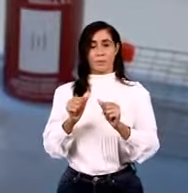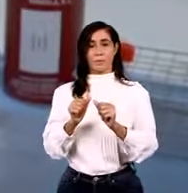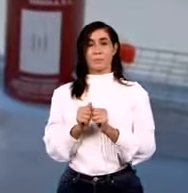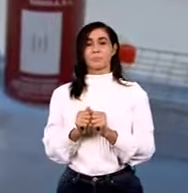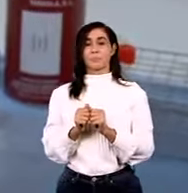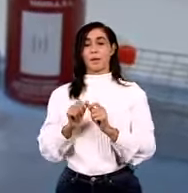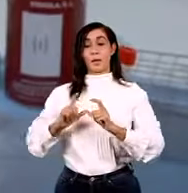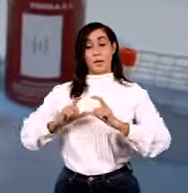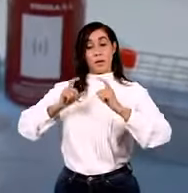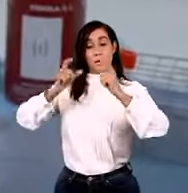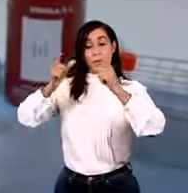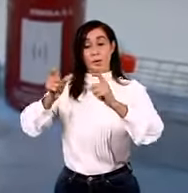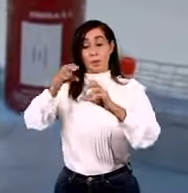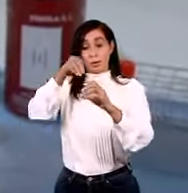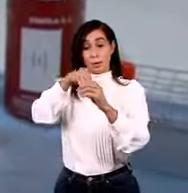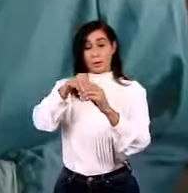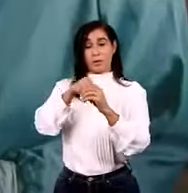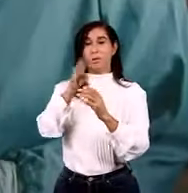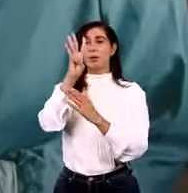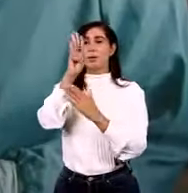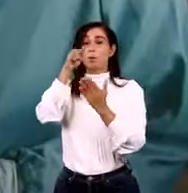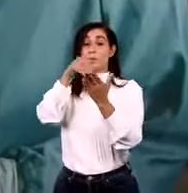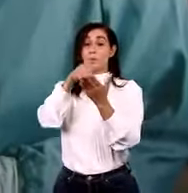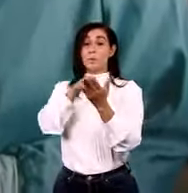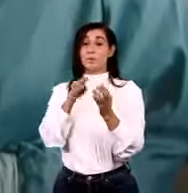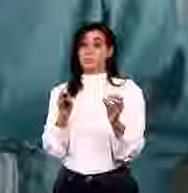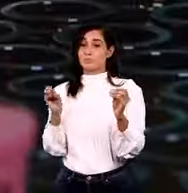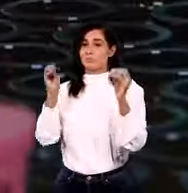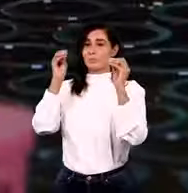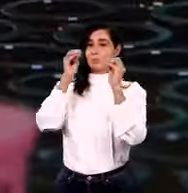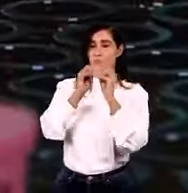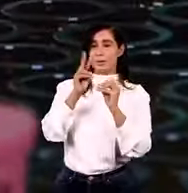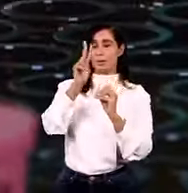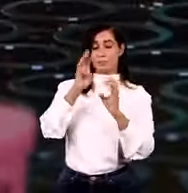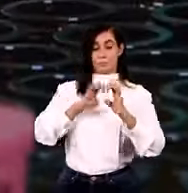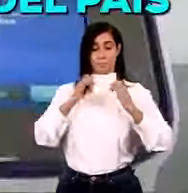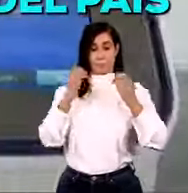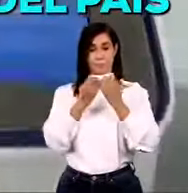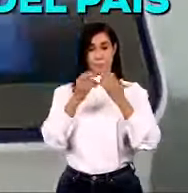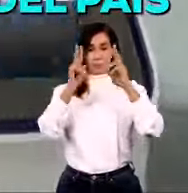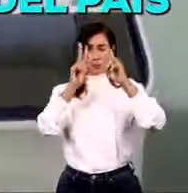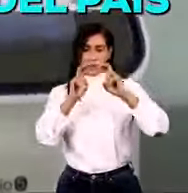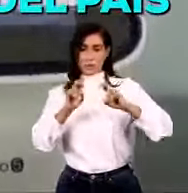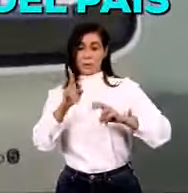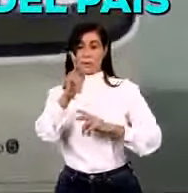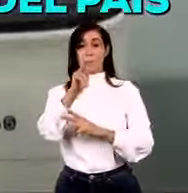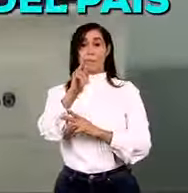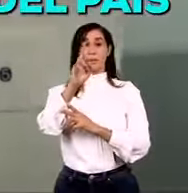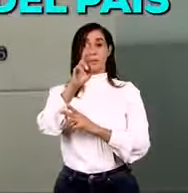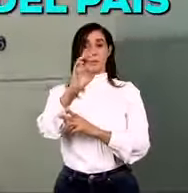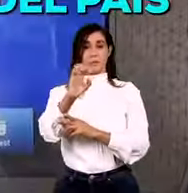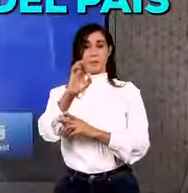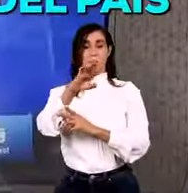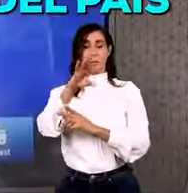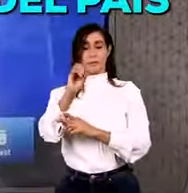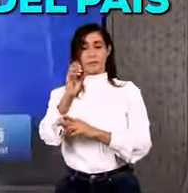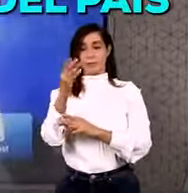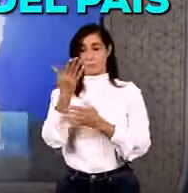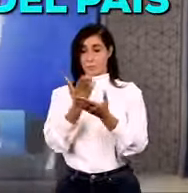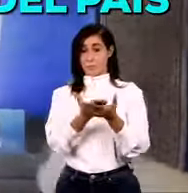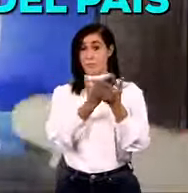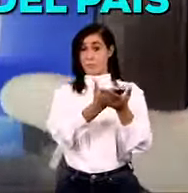incluye 4.000 kits más y dos equipos de pruebas PCR, uno de ellos portátil que